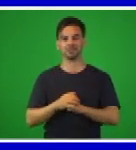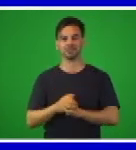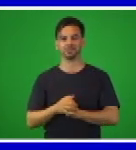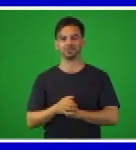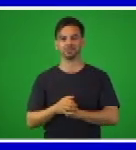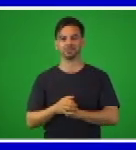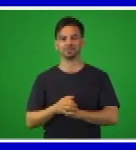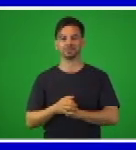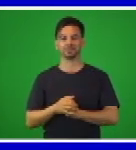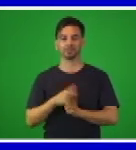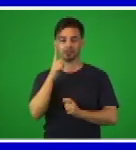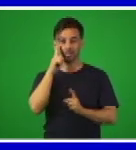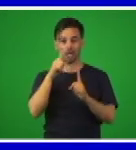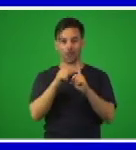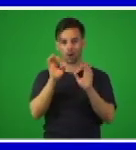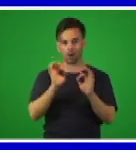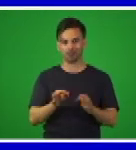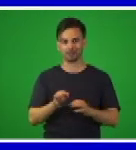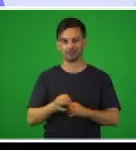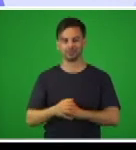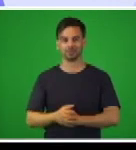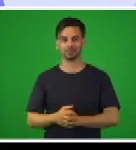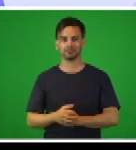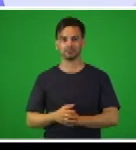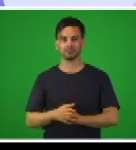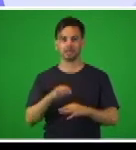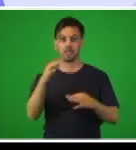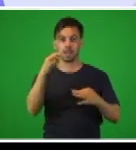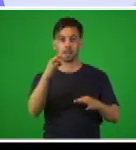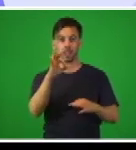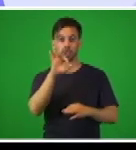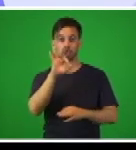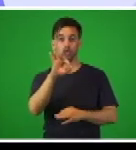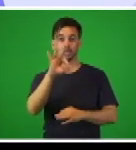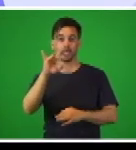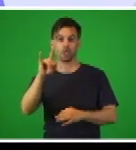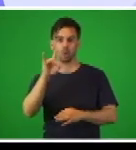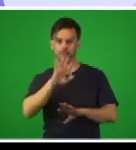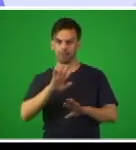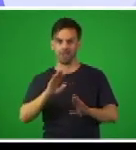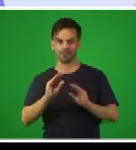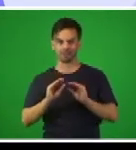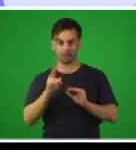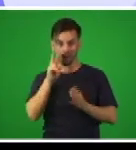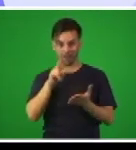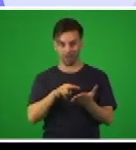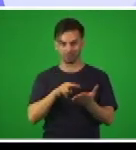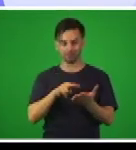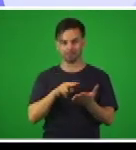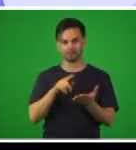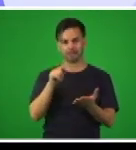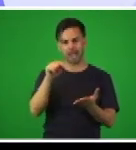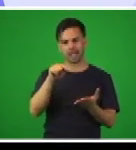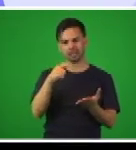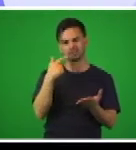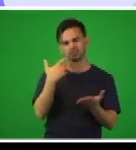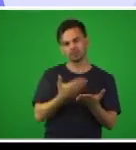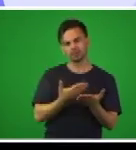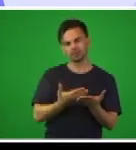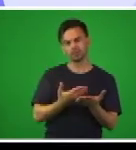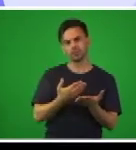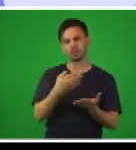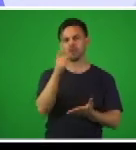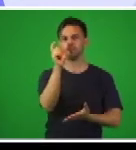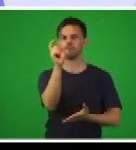modelo caligráfico que es el objetivo. En la página 89, ya están en la página 89, observen que aparece